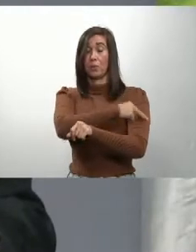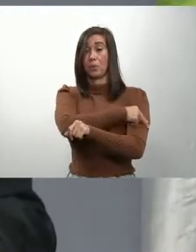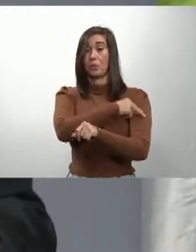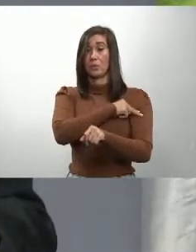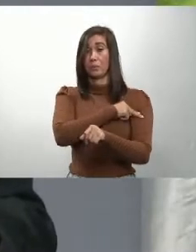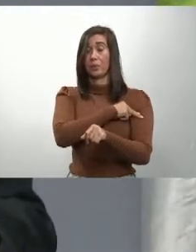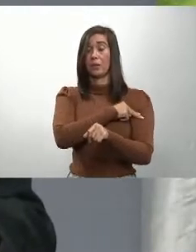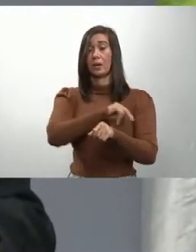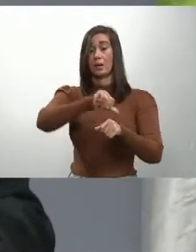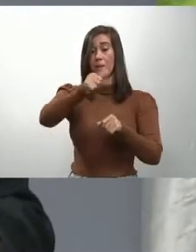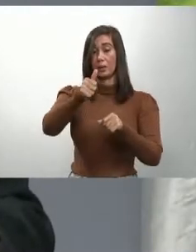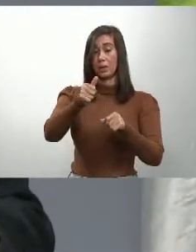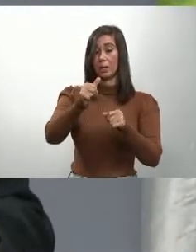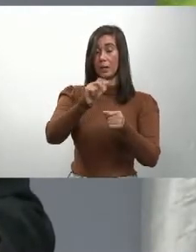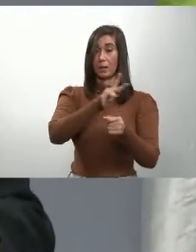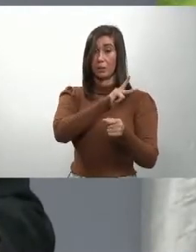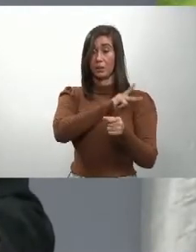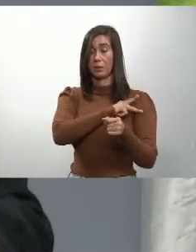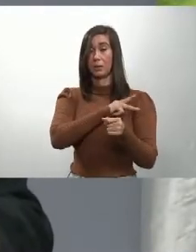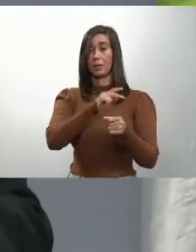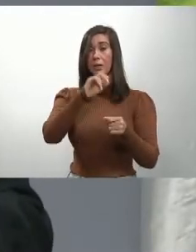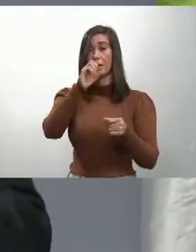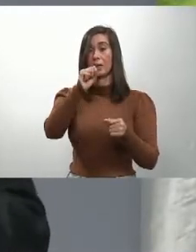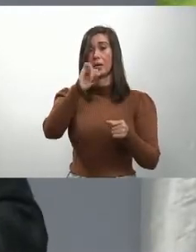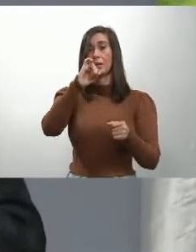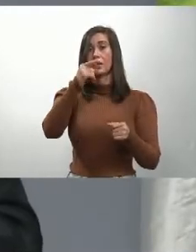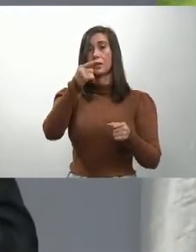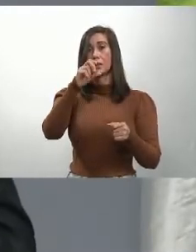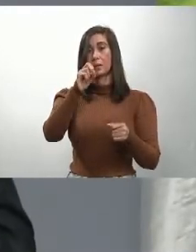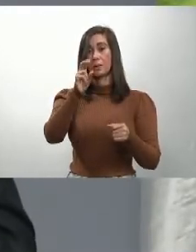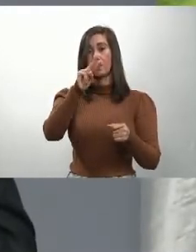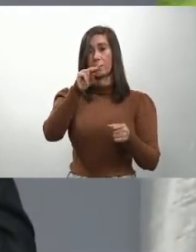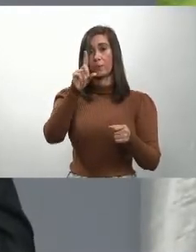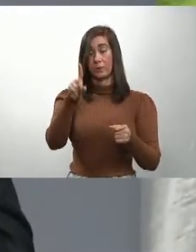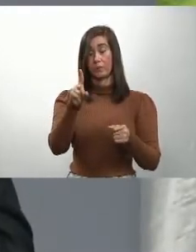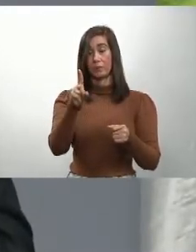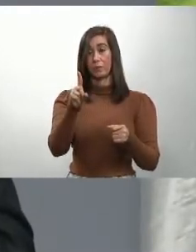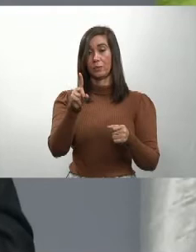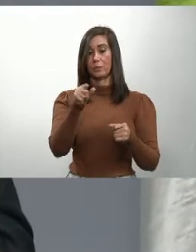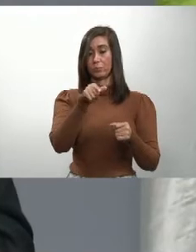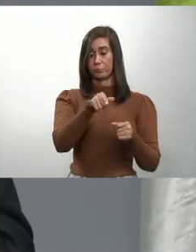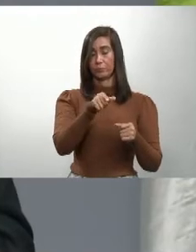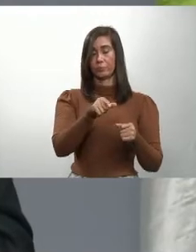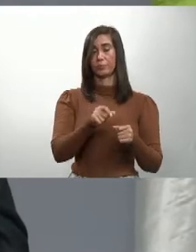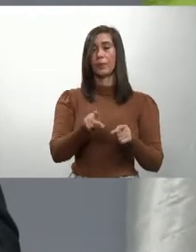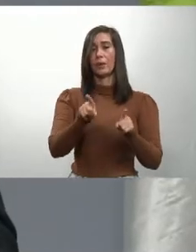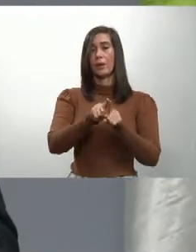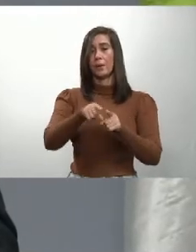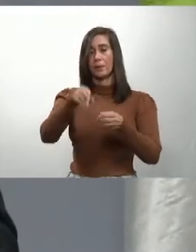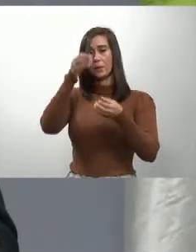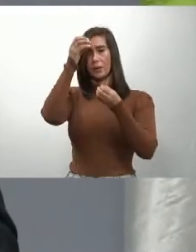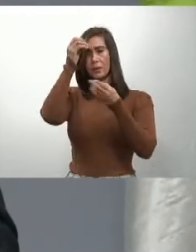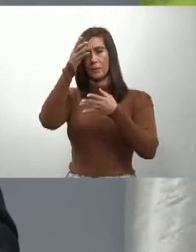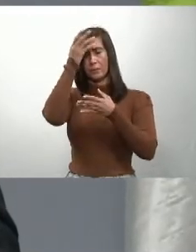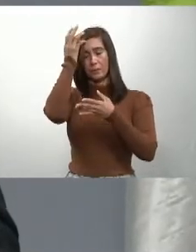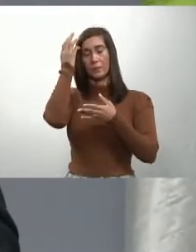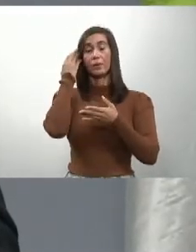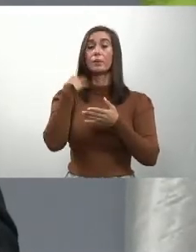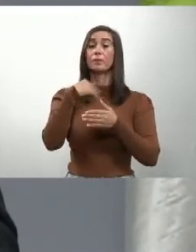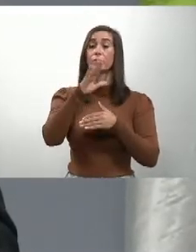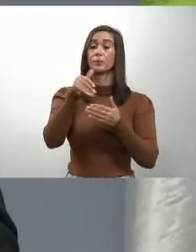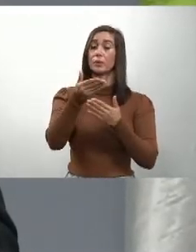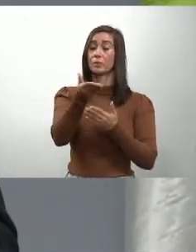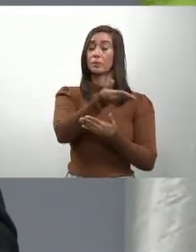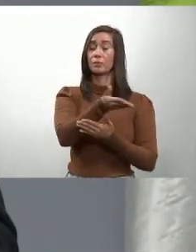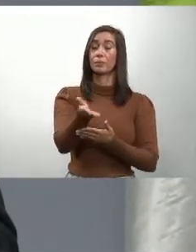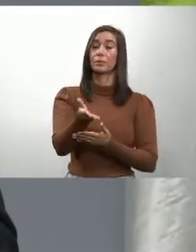XXI en San Francisco de Macorís. Queremos igualmente informar que